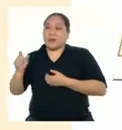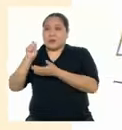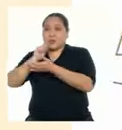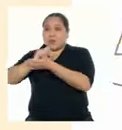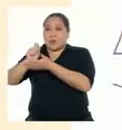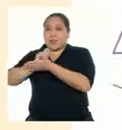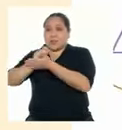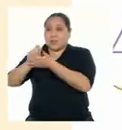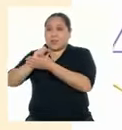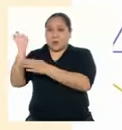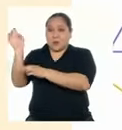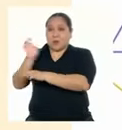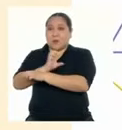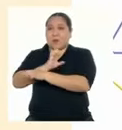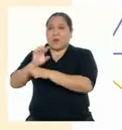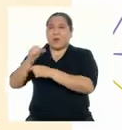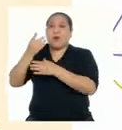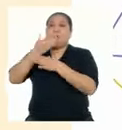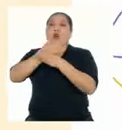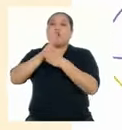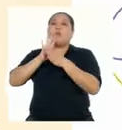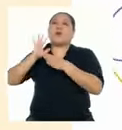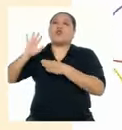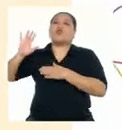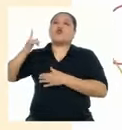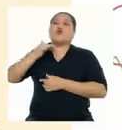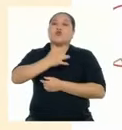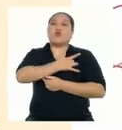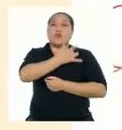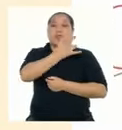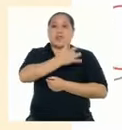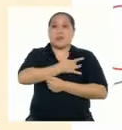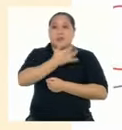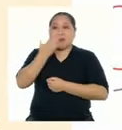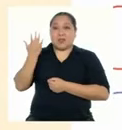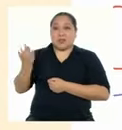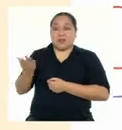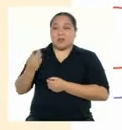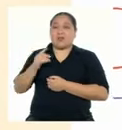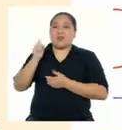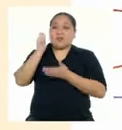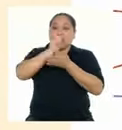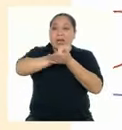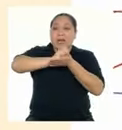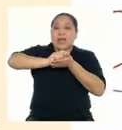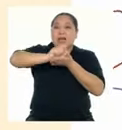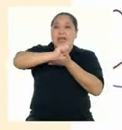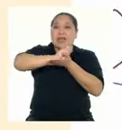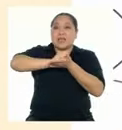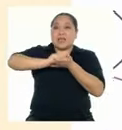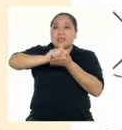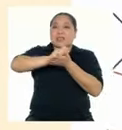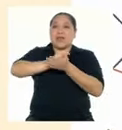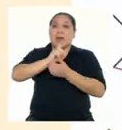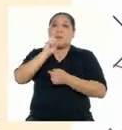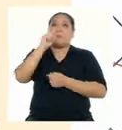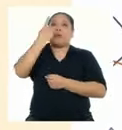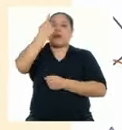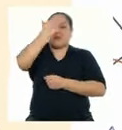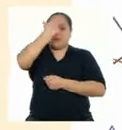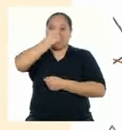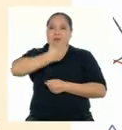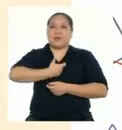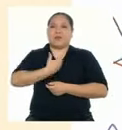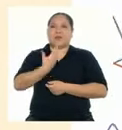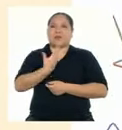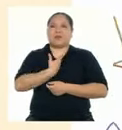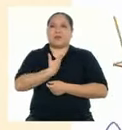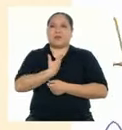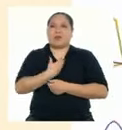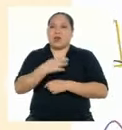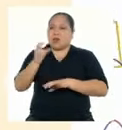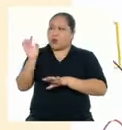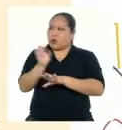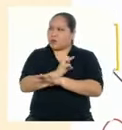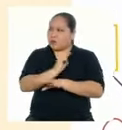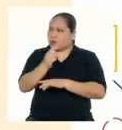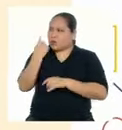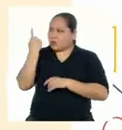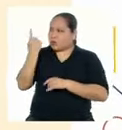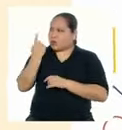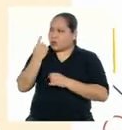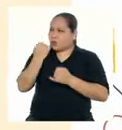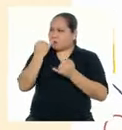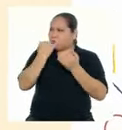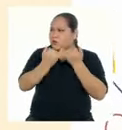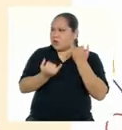autor del poema comparte lo que siente Por ello, suelen escribirse en primera persona ¿Y los poemas